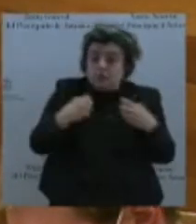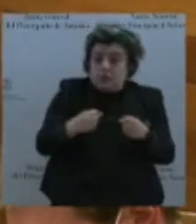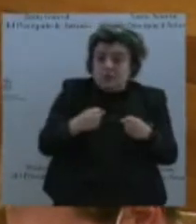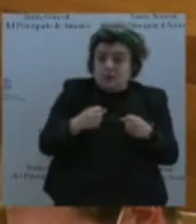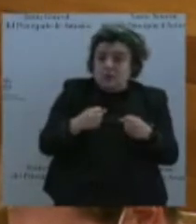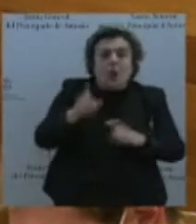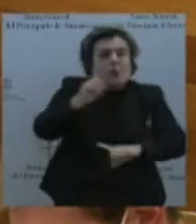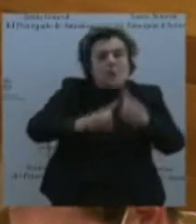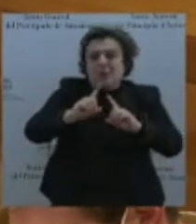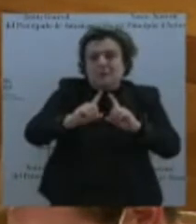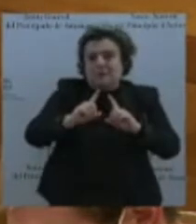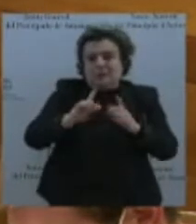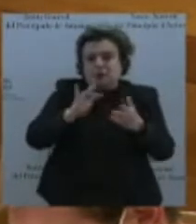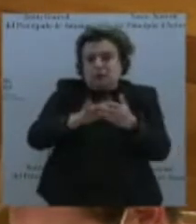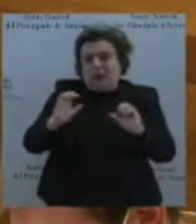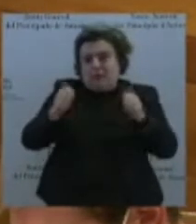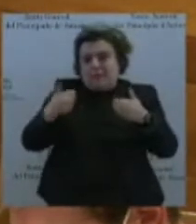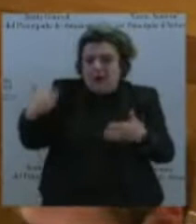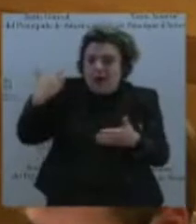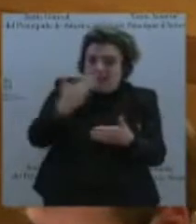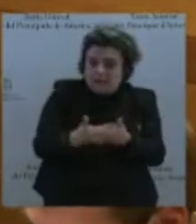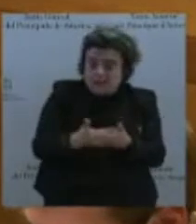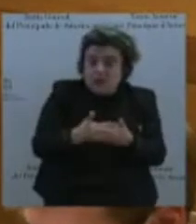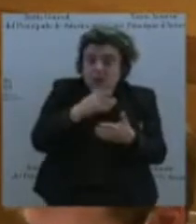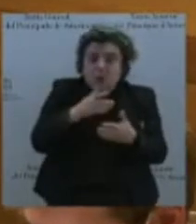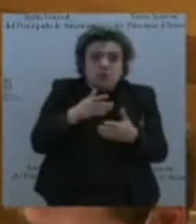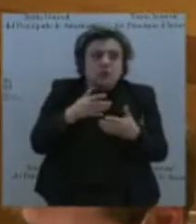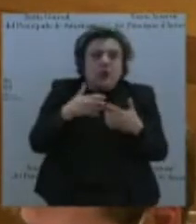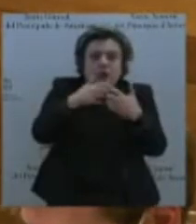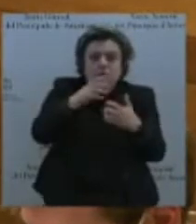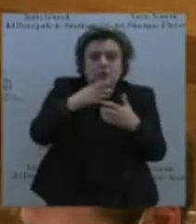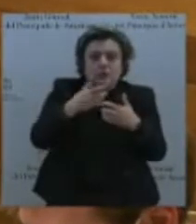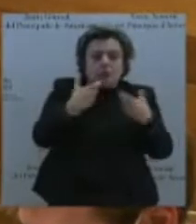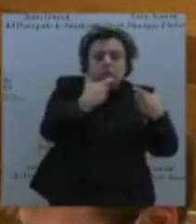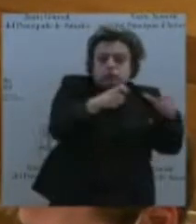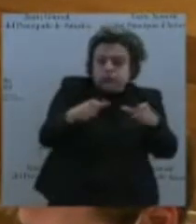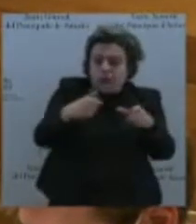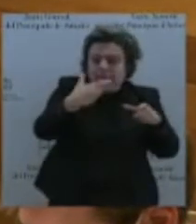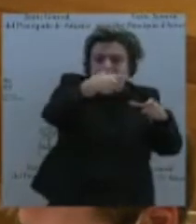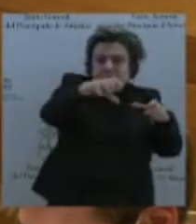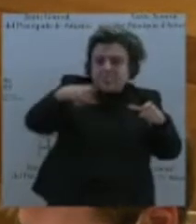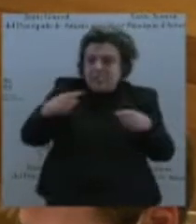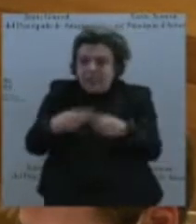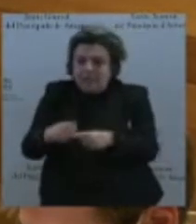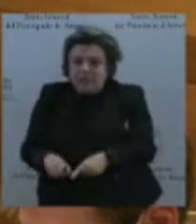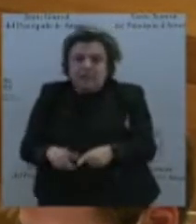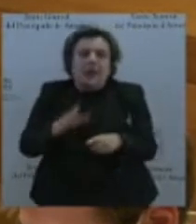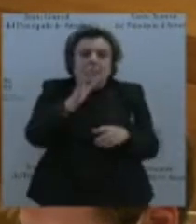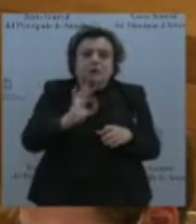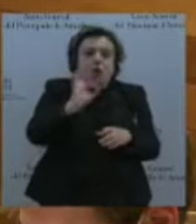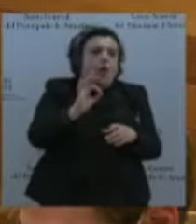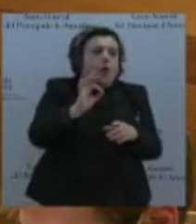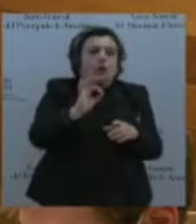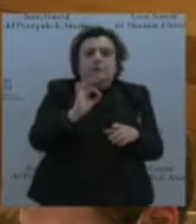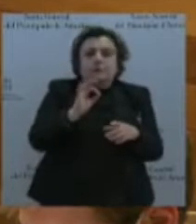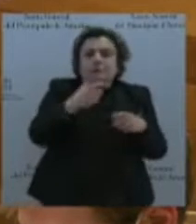El empeño por crear categorías diferenciadas, separar funciones entre una y otra categoría y repartir de forma heterogénea y desigual el número de